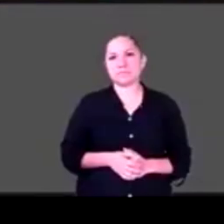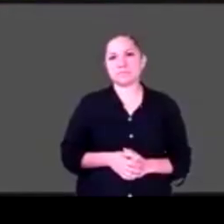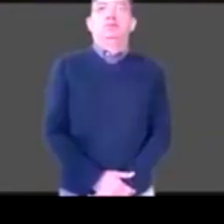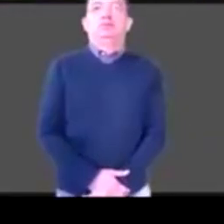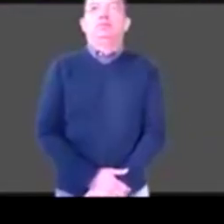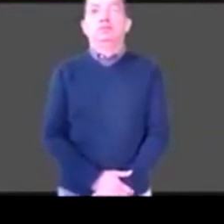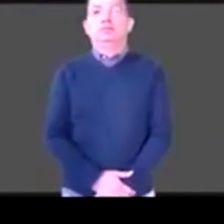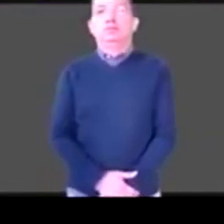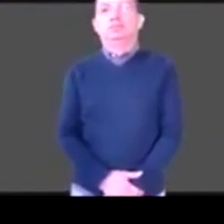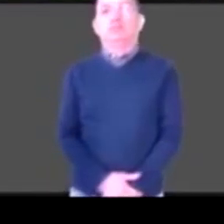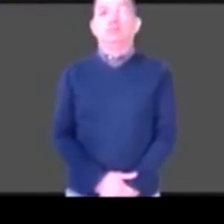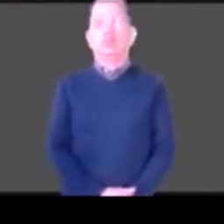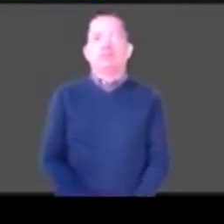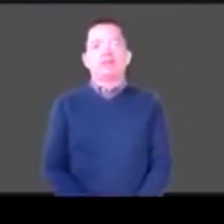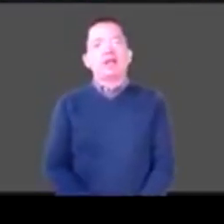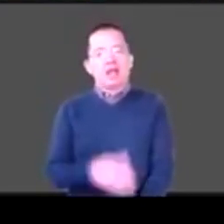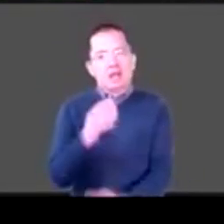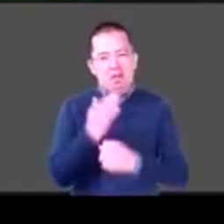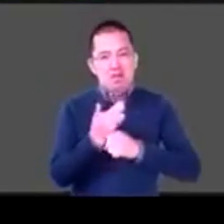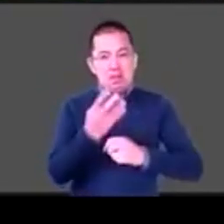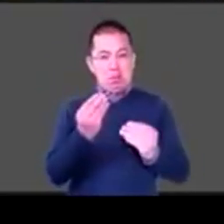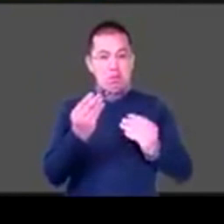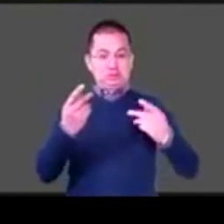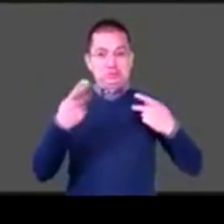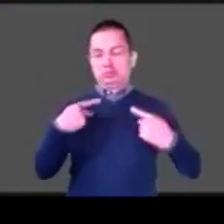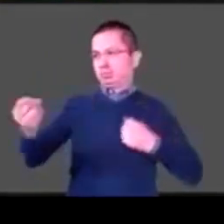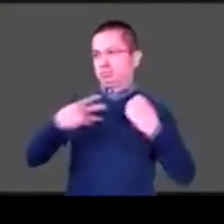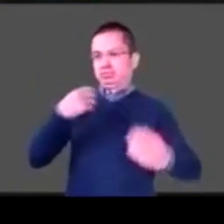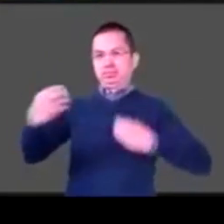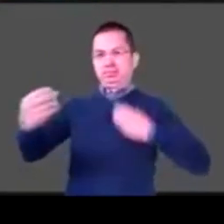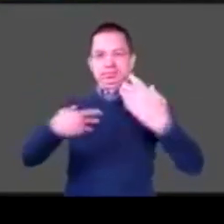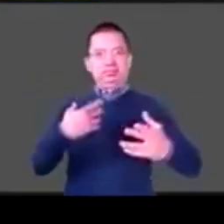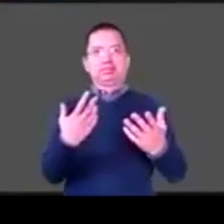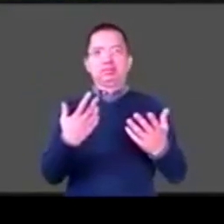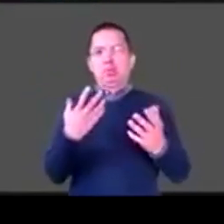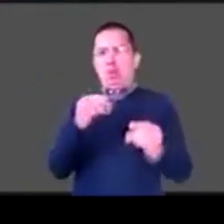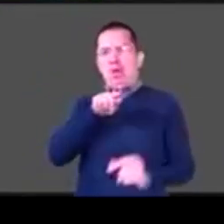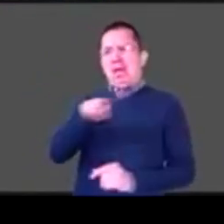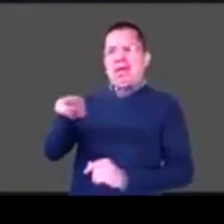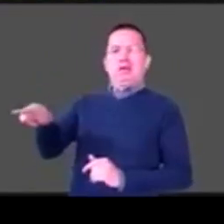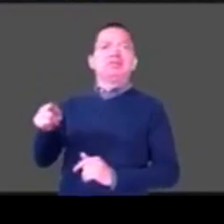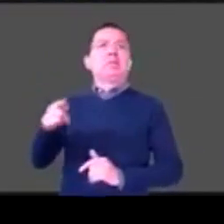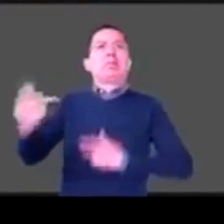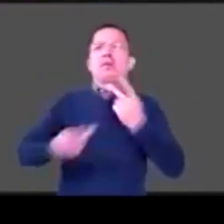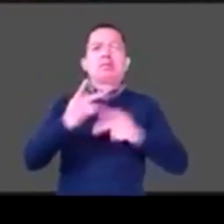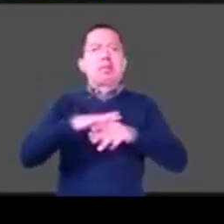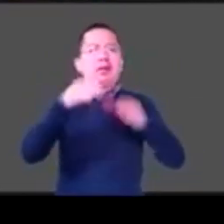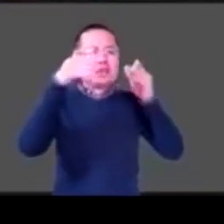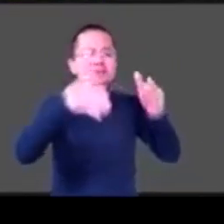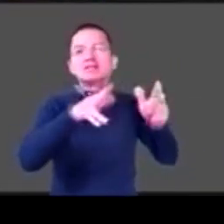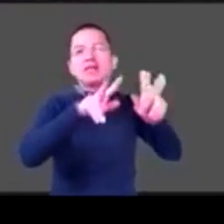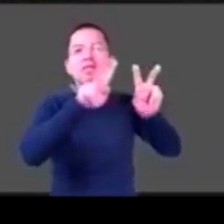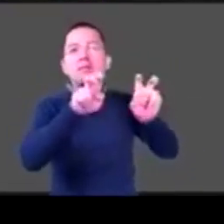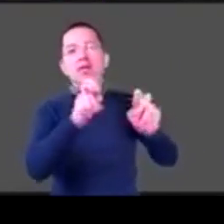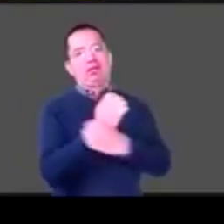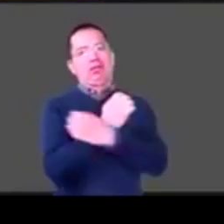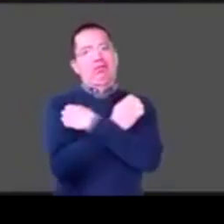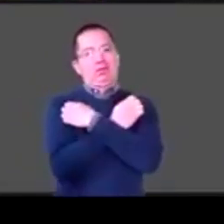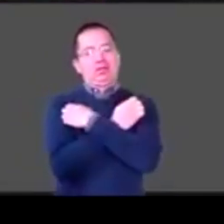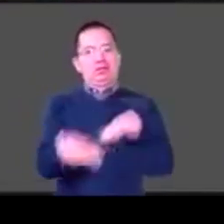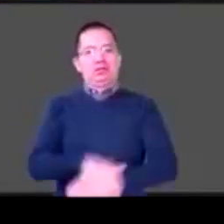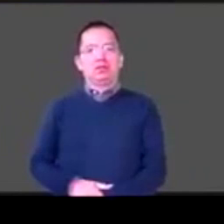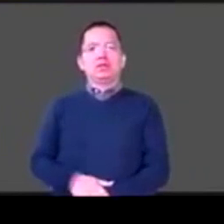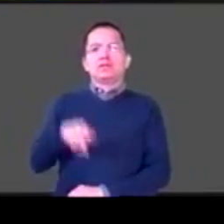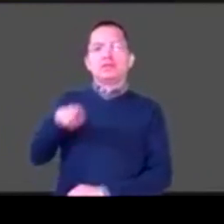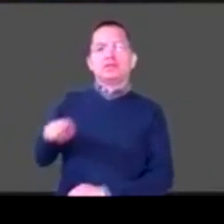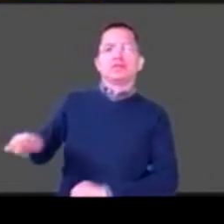Voy a tratar de resumir algunas, ¿no? Mucha gente que nos está haciendo preguntas en Zoom hablan de la poca